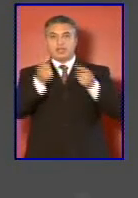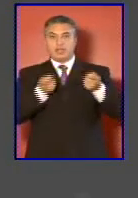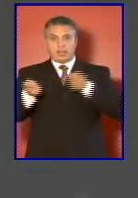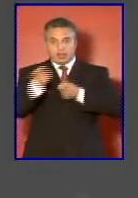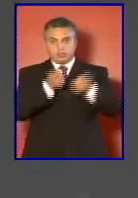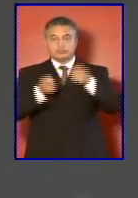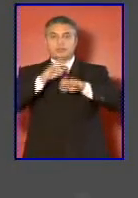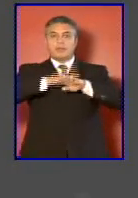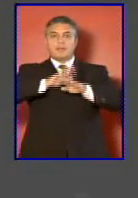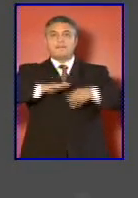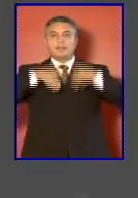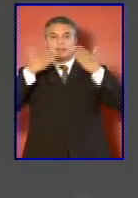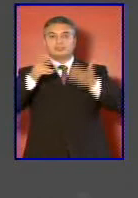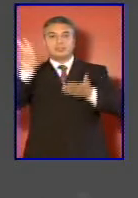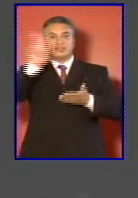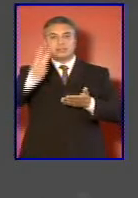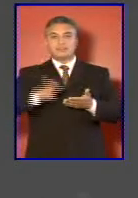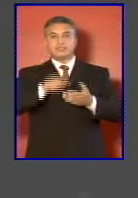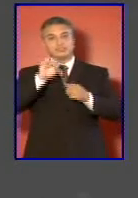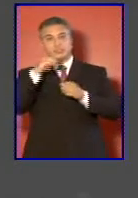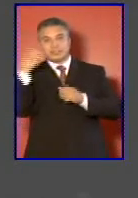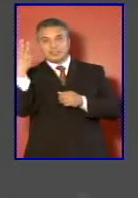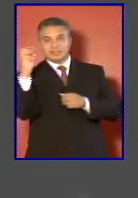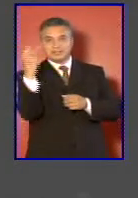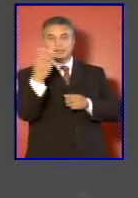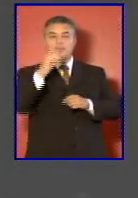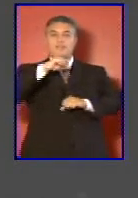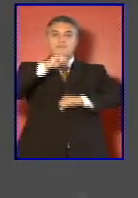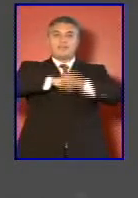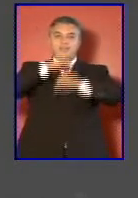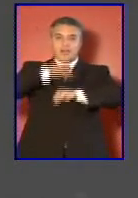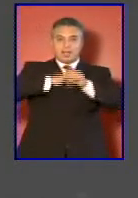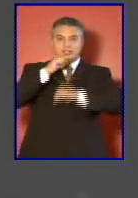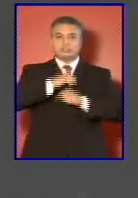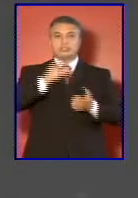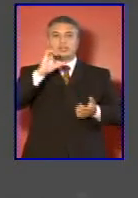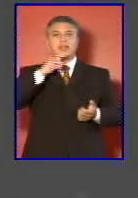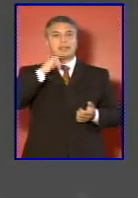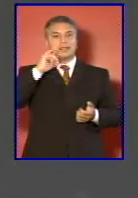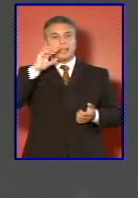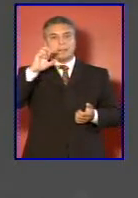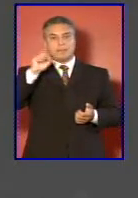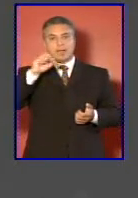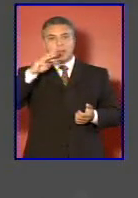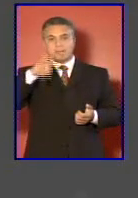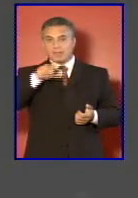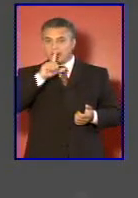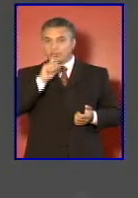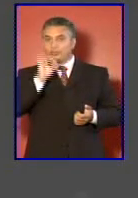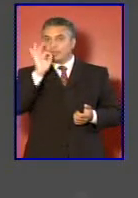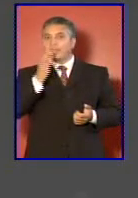prestación de servicios a terceros fabricación de equipamiento o construcción naval